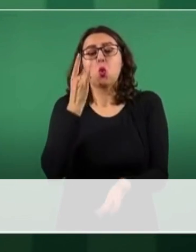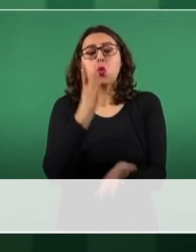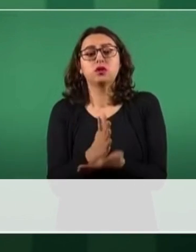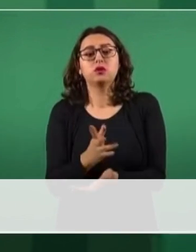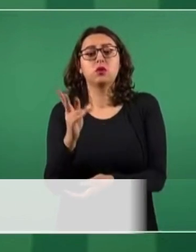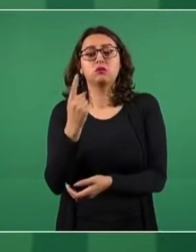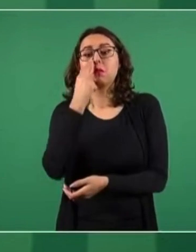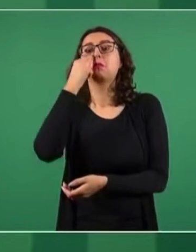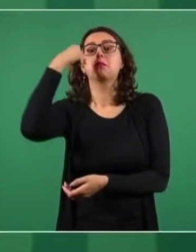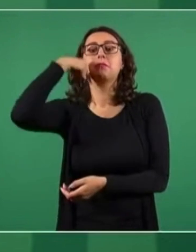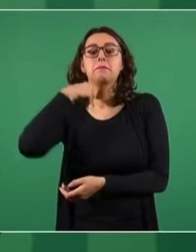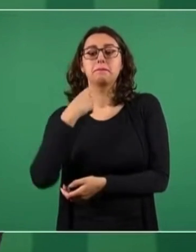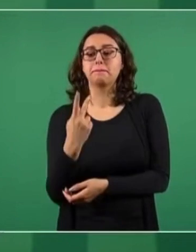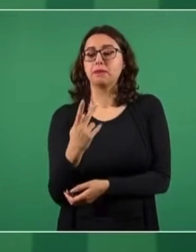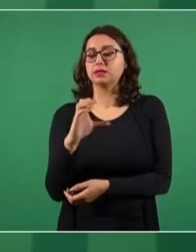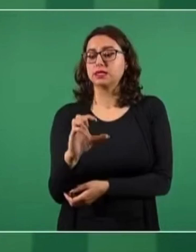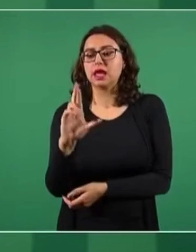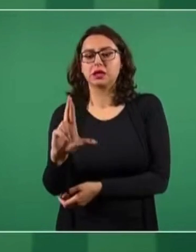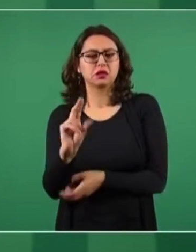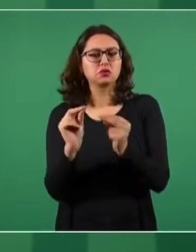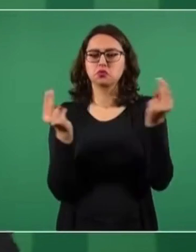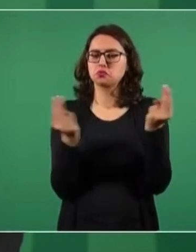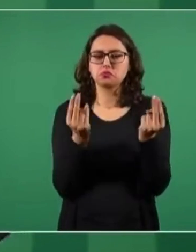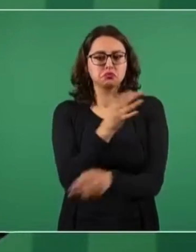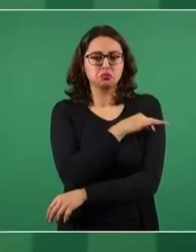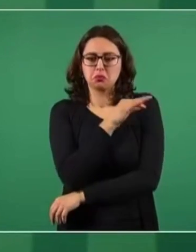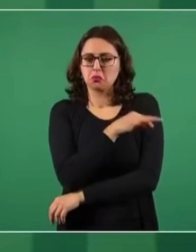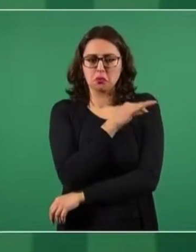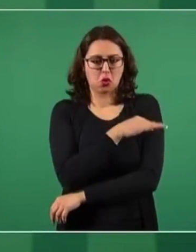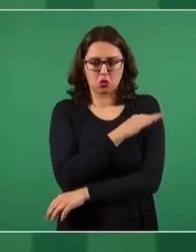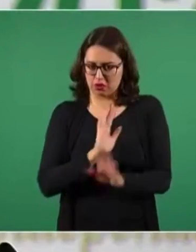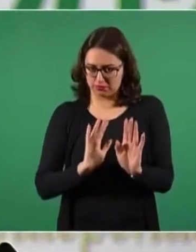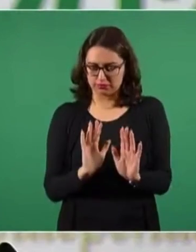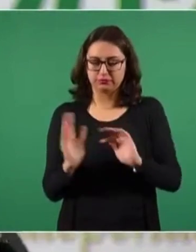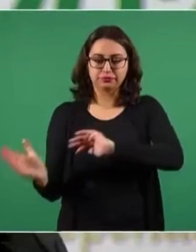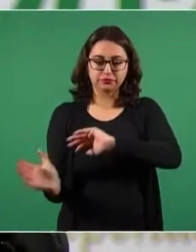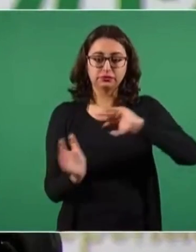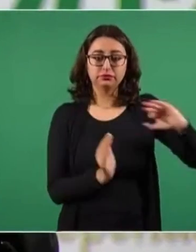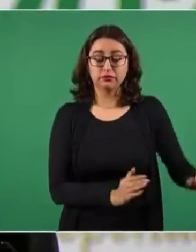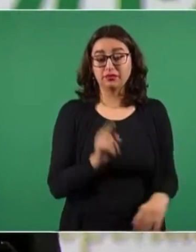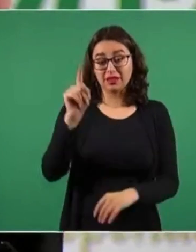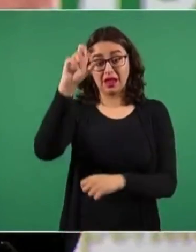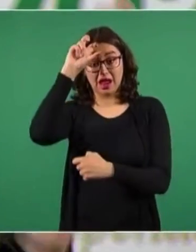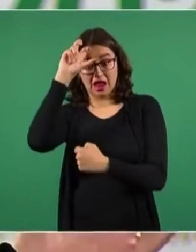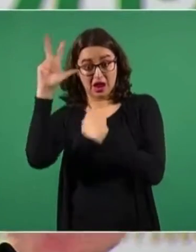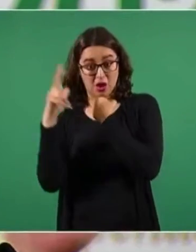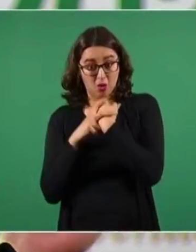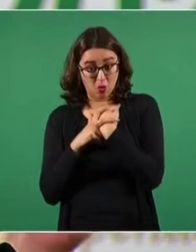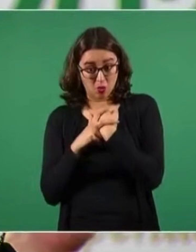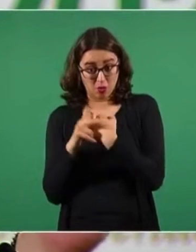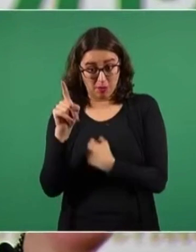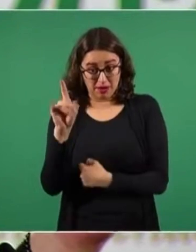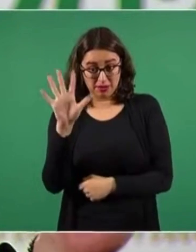Y en el caso de la Unión Europea va a depender de en qué posición nos pongan del